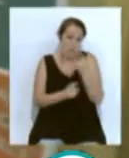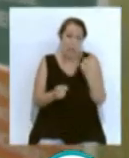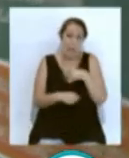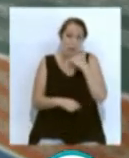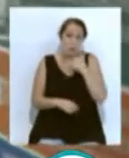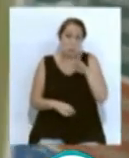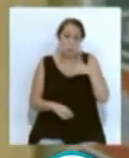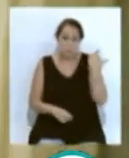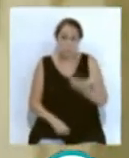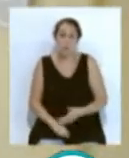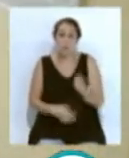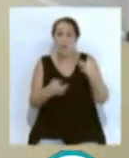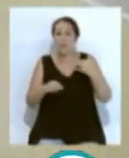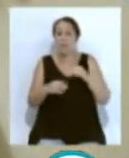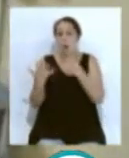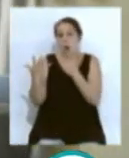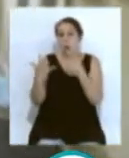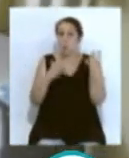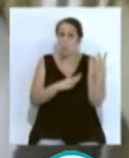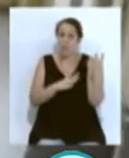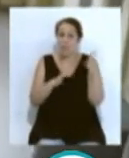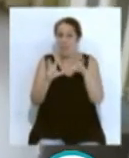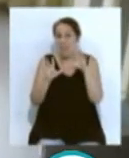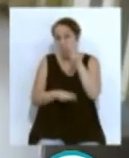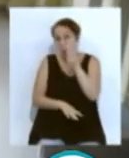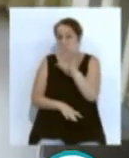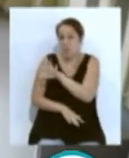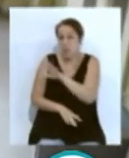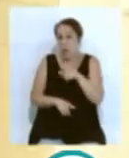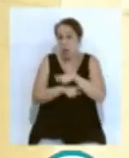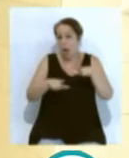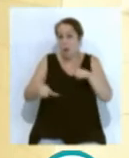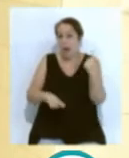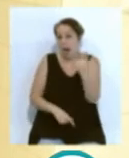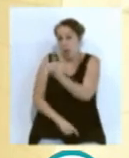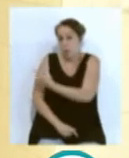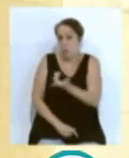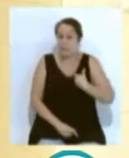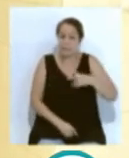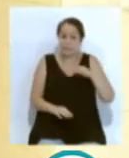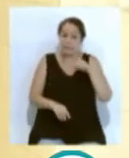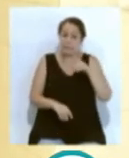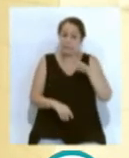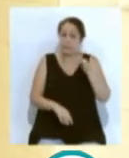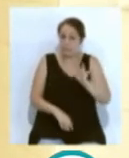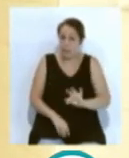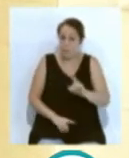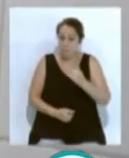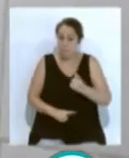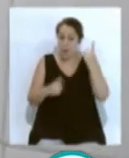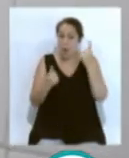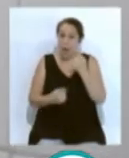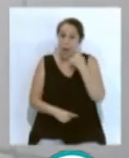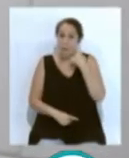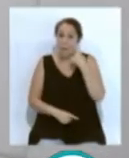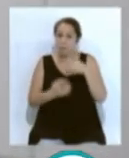Habitualmente hay 8, 9, 10, 2, 5 alumnos por aula y es ese primer test, esa primera prueba para ver que todo funciona, que